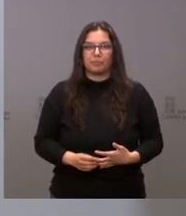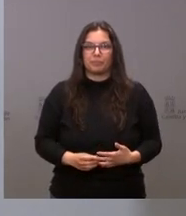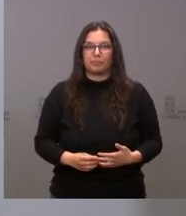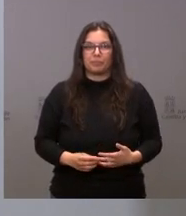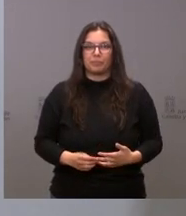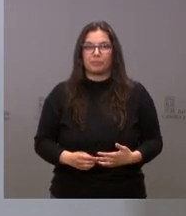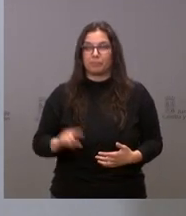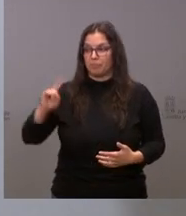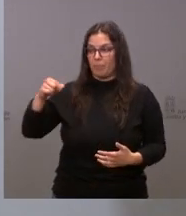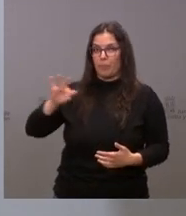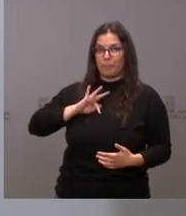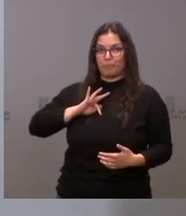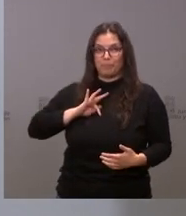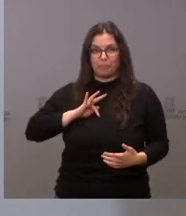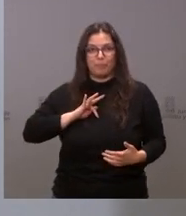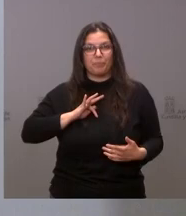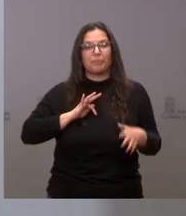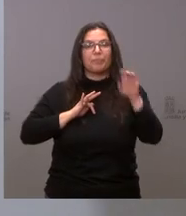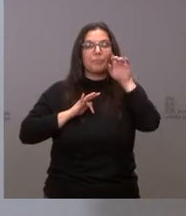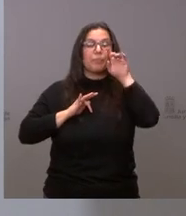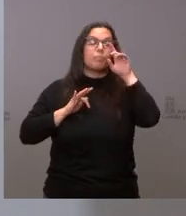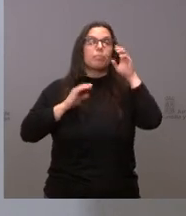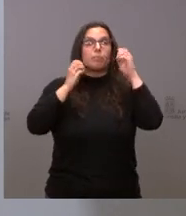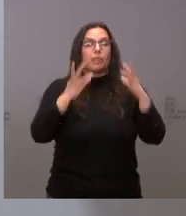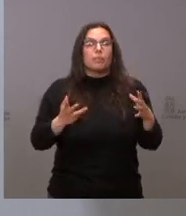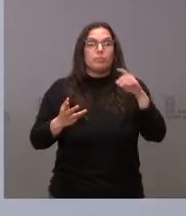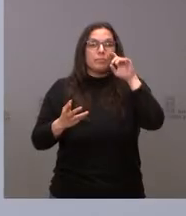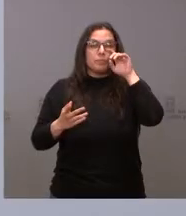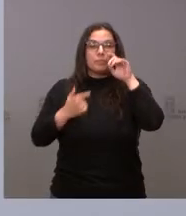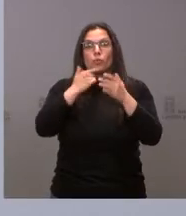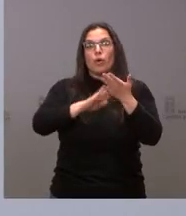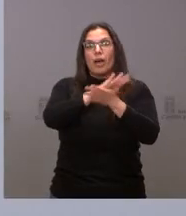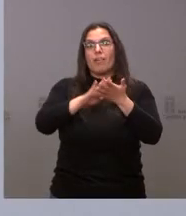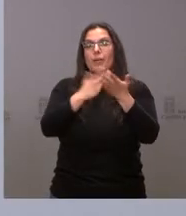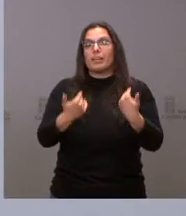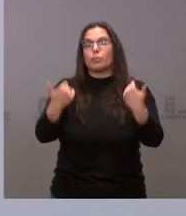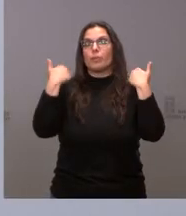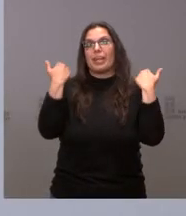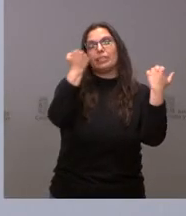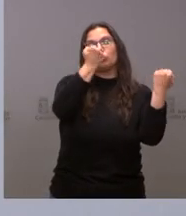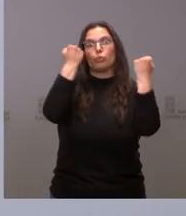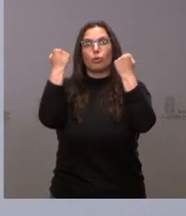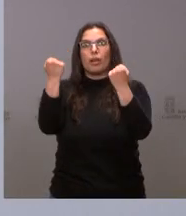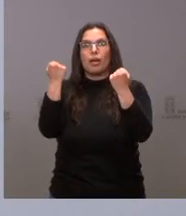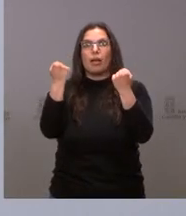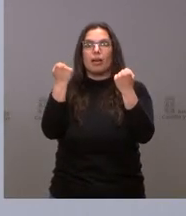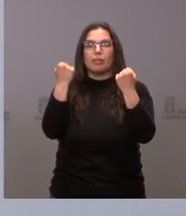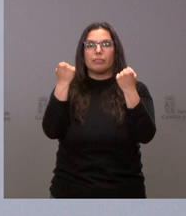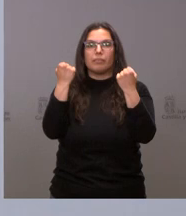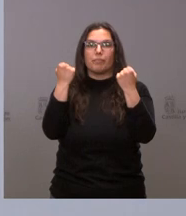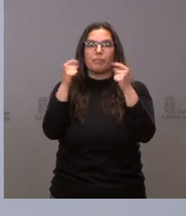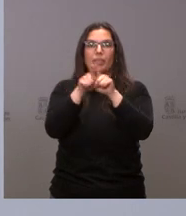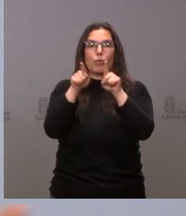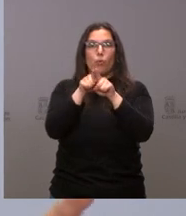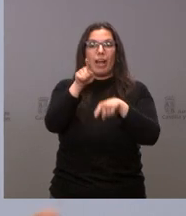contesto yo primero bueno cuando hablaba de la responsabilidad institucional no es propiamente un acto